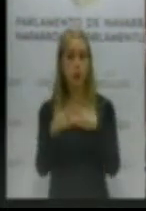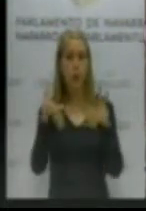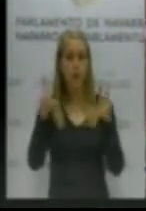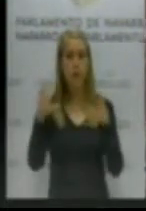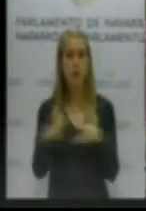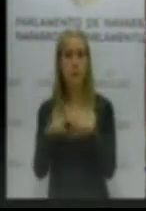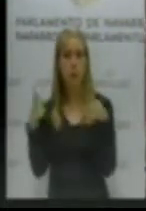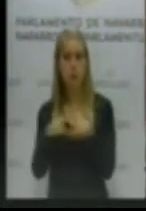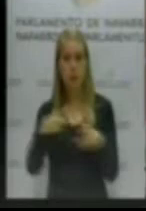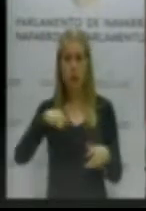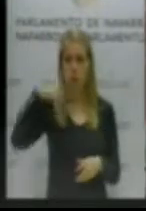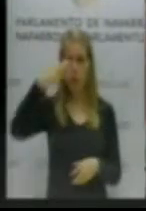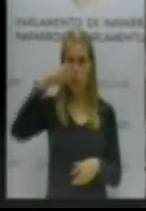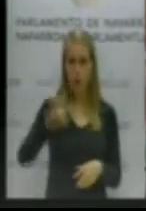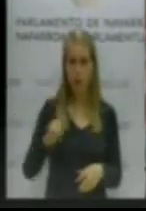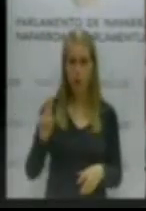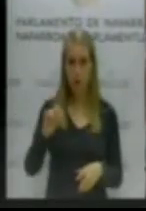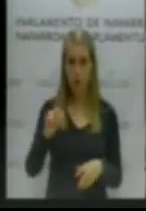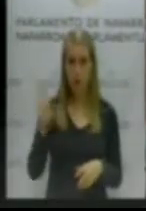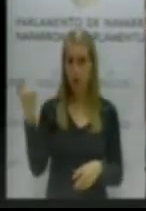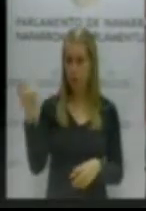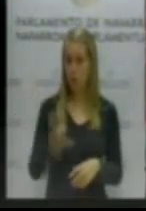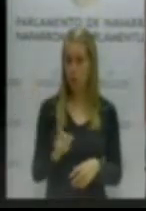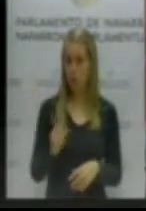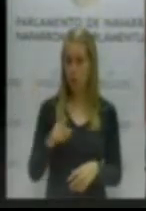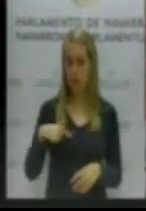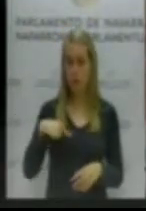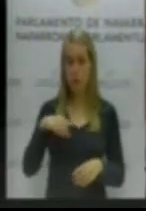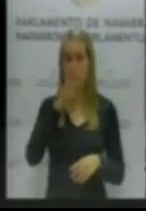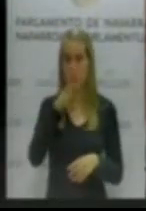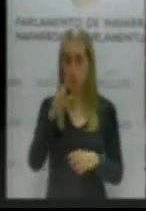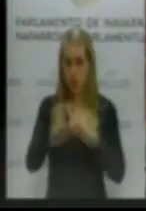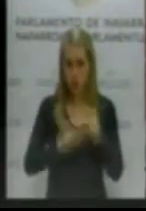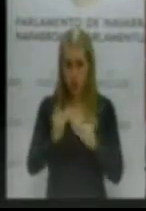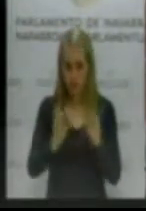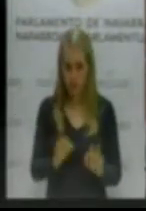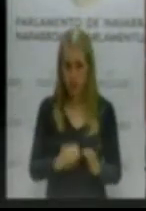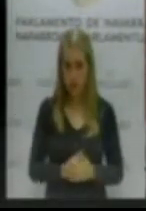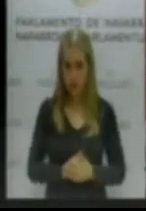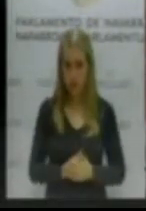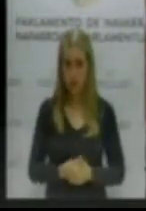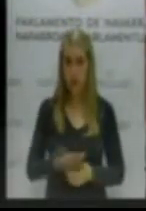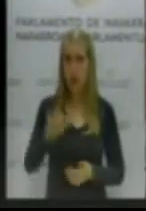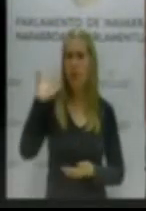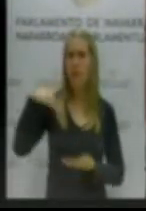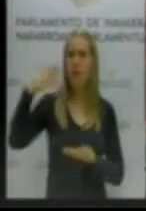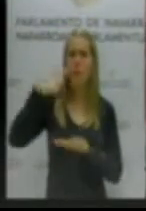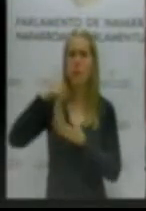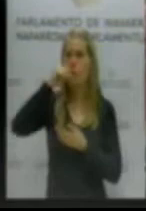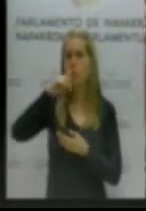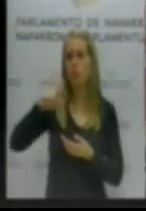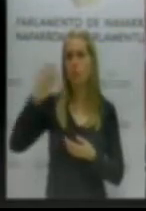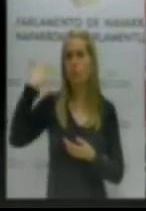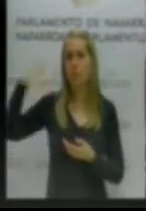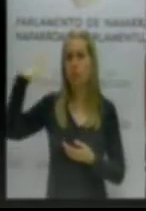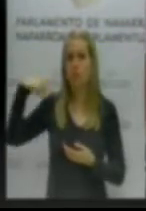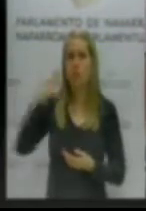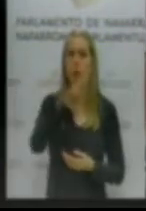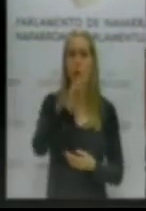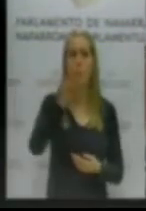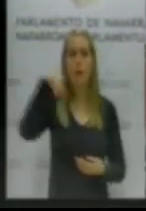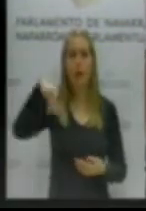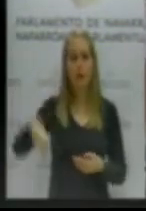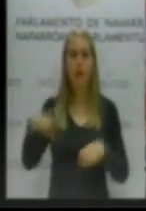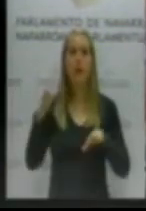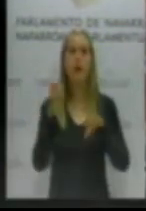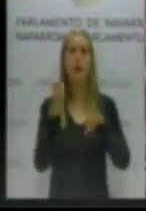sociales. Dejé de salir aquí para hacerlo. Que hace mucho tiempo que el Partido de Unión del Pobro Navarro ha pasado por la izquierda